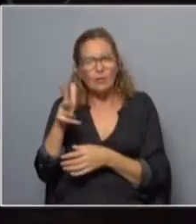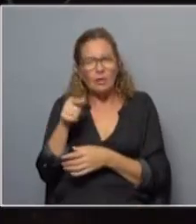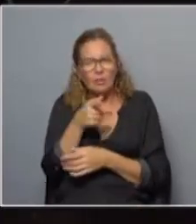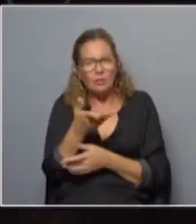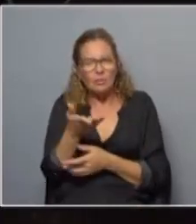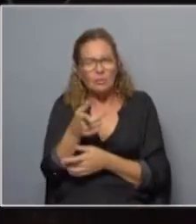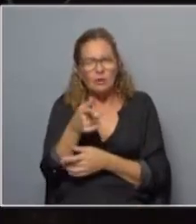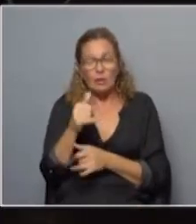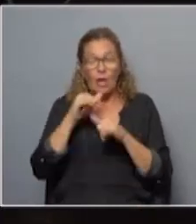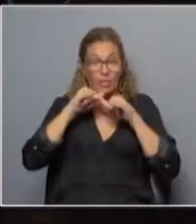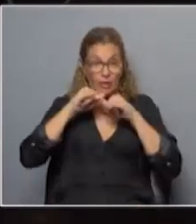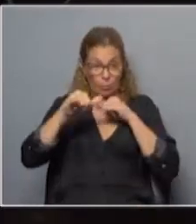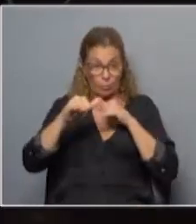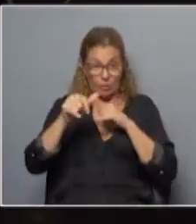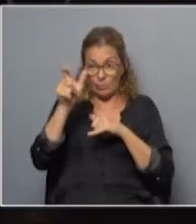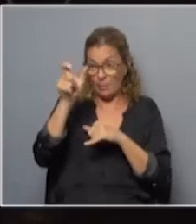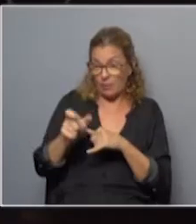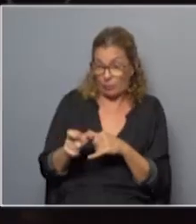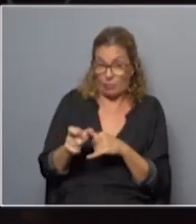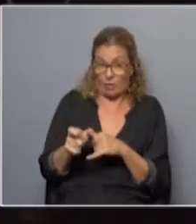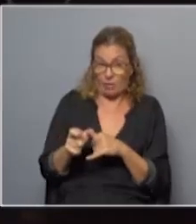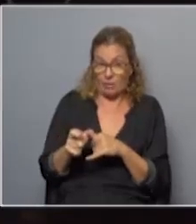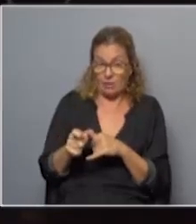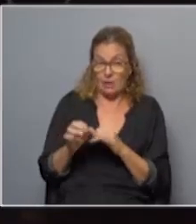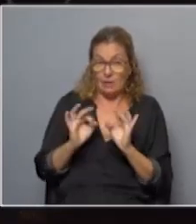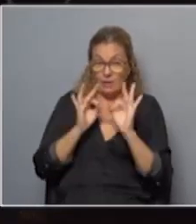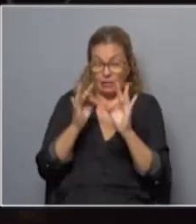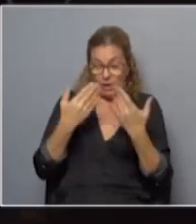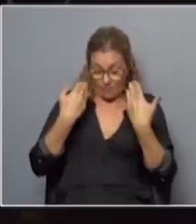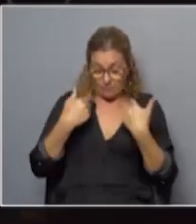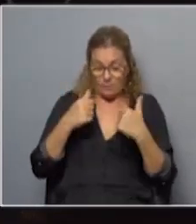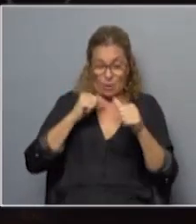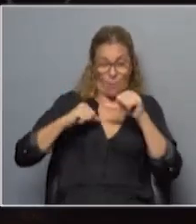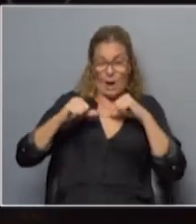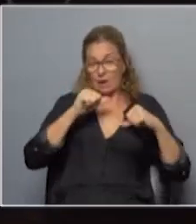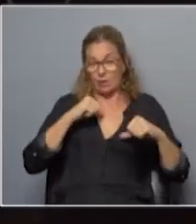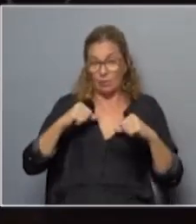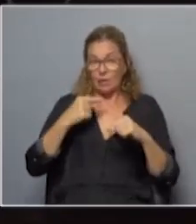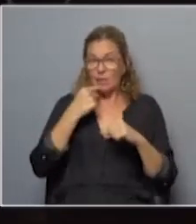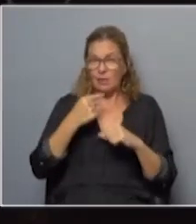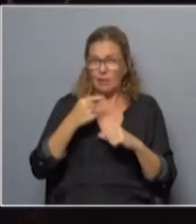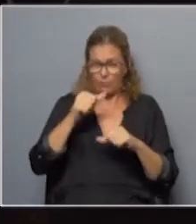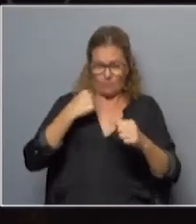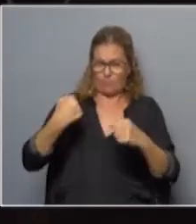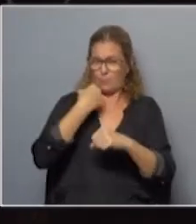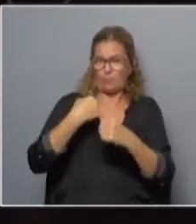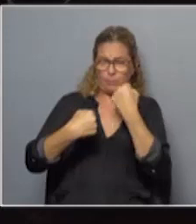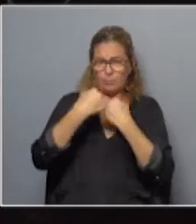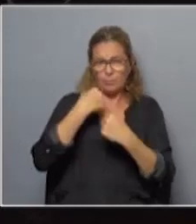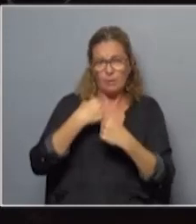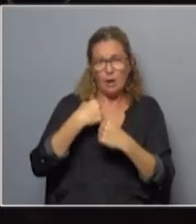tiene una denuncia de un ciudadano de buena fe que llega lastimado por ejemplo y dice que ha sido golpeado